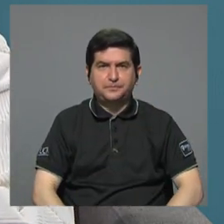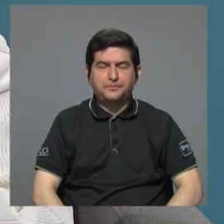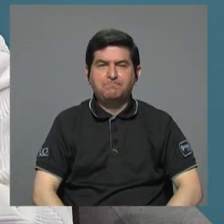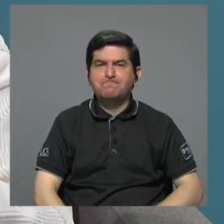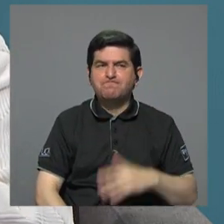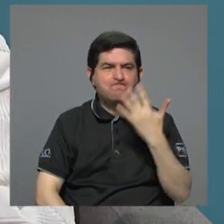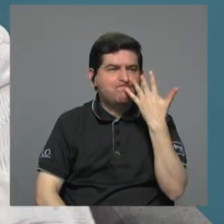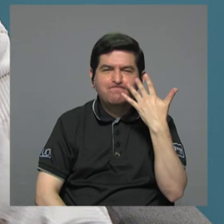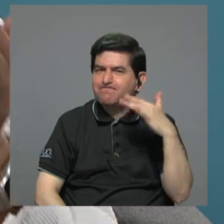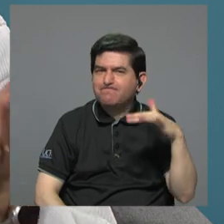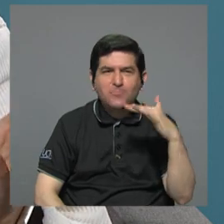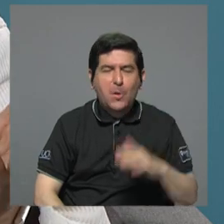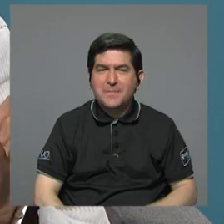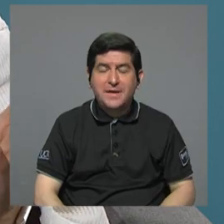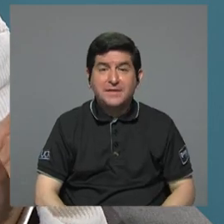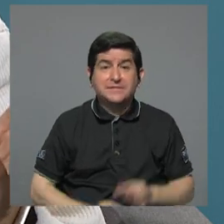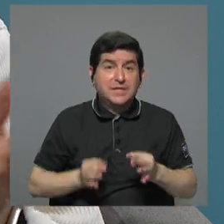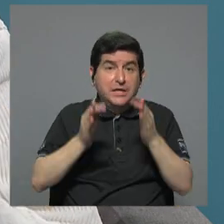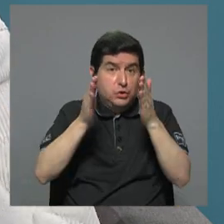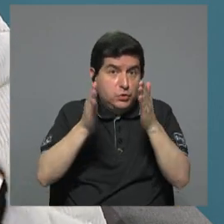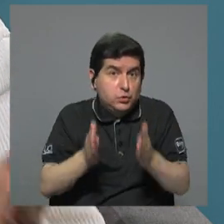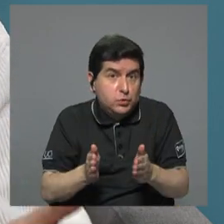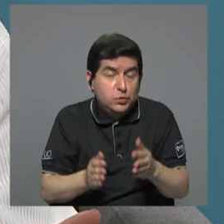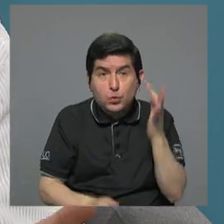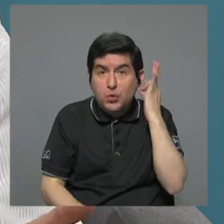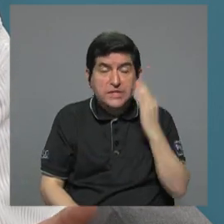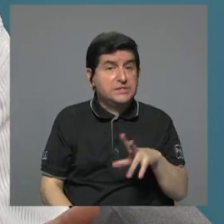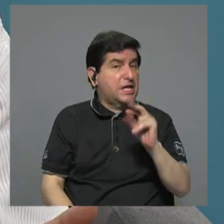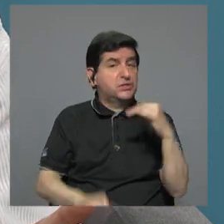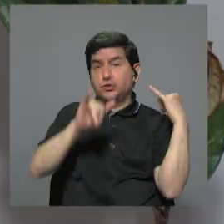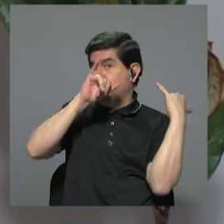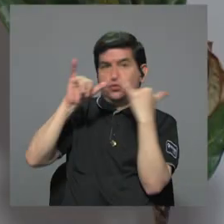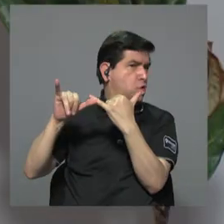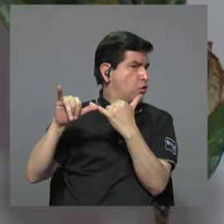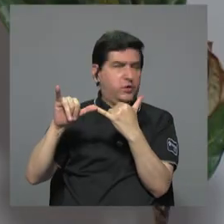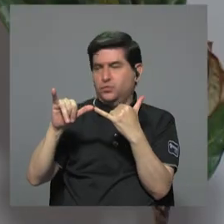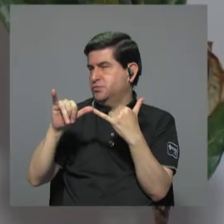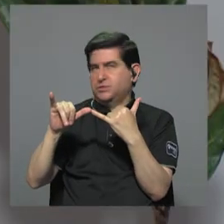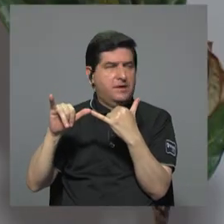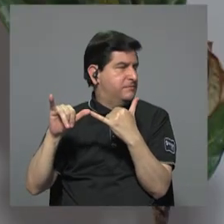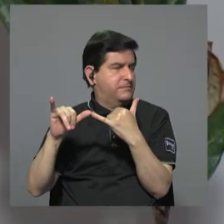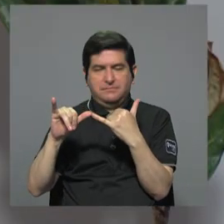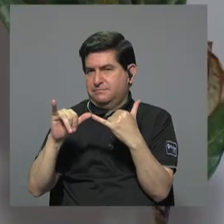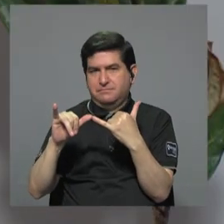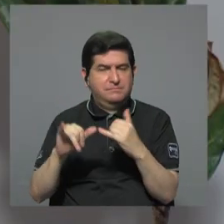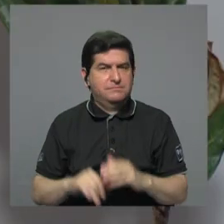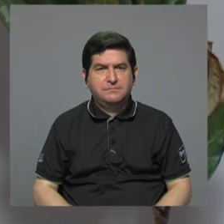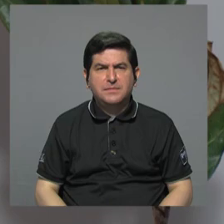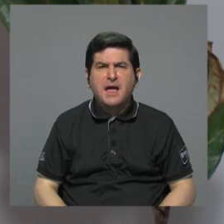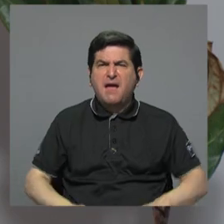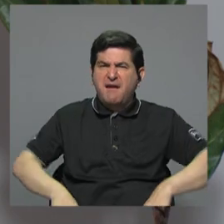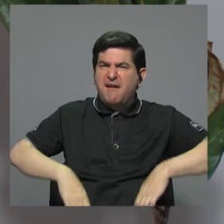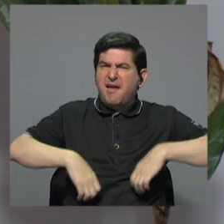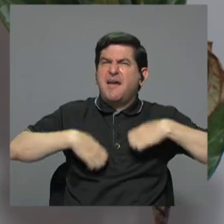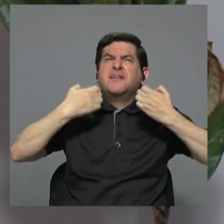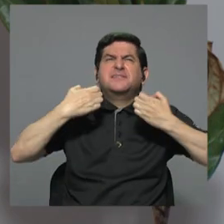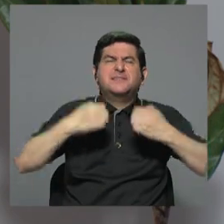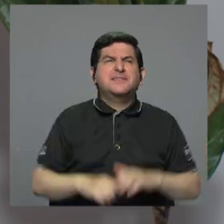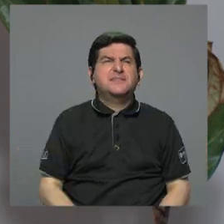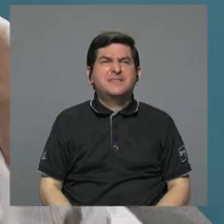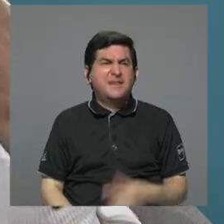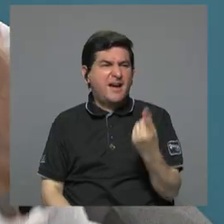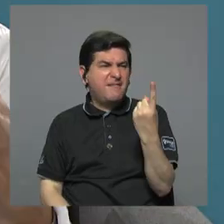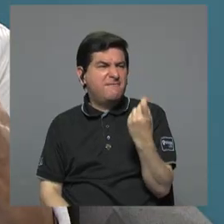parece que está, como las turistas se van, no plantean las denuncias, existe toda una